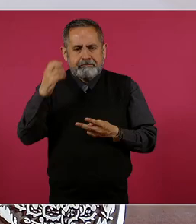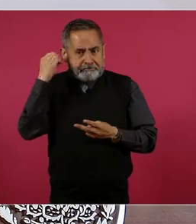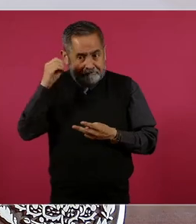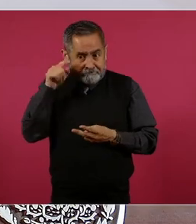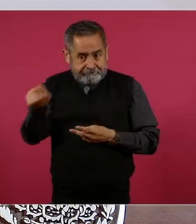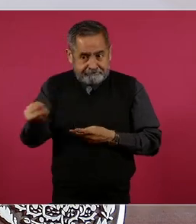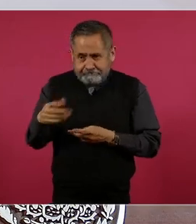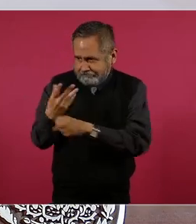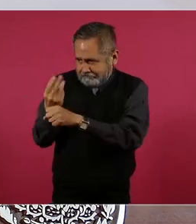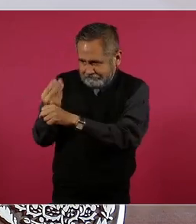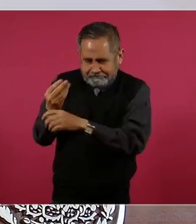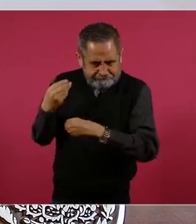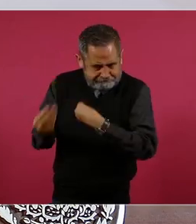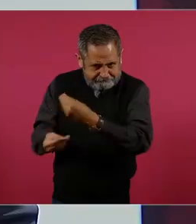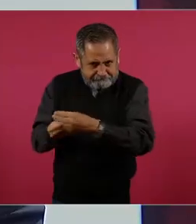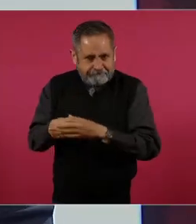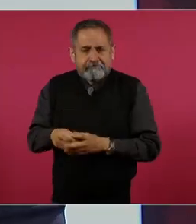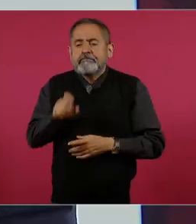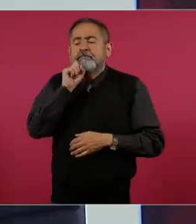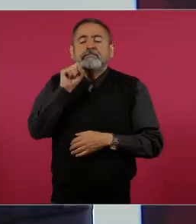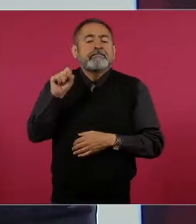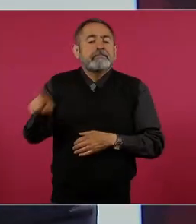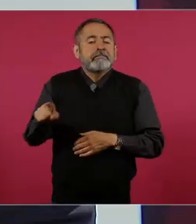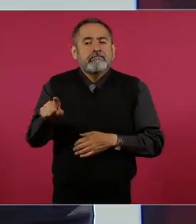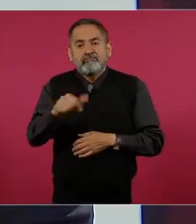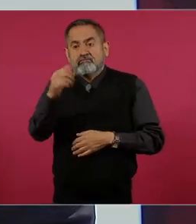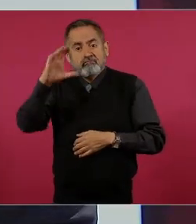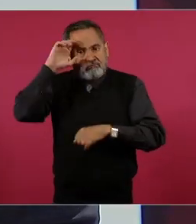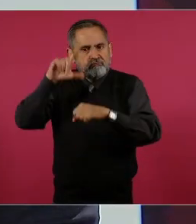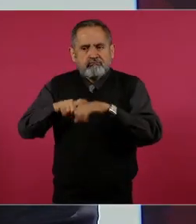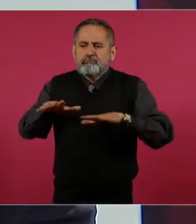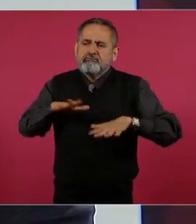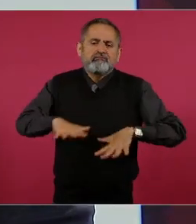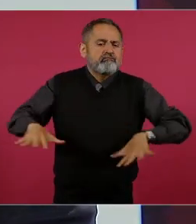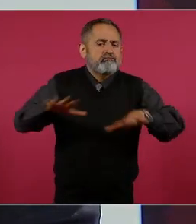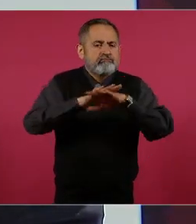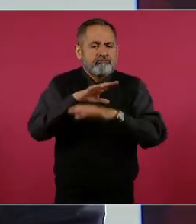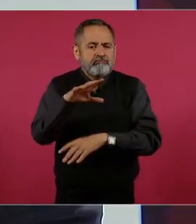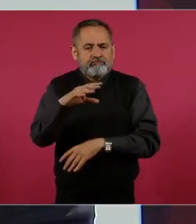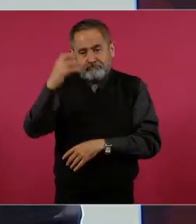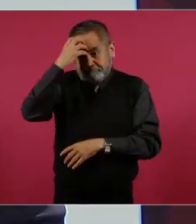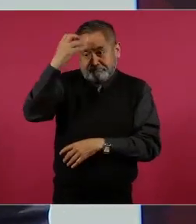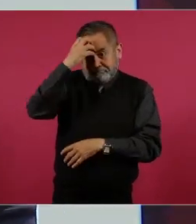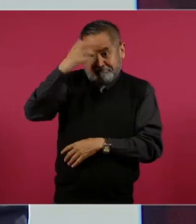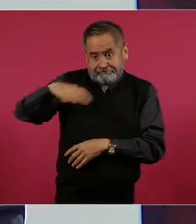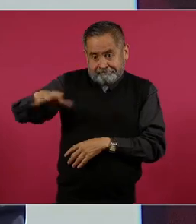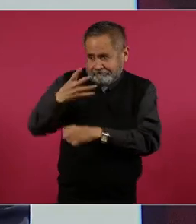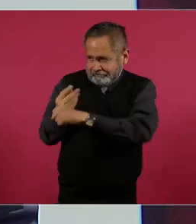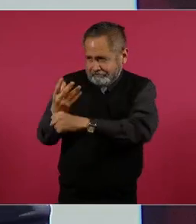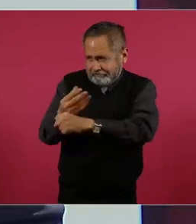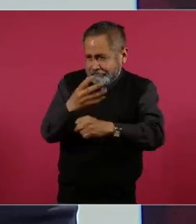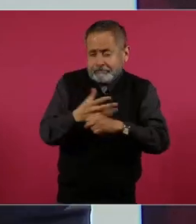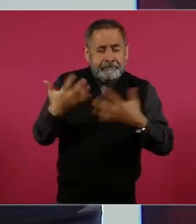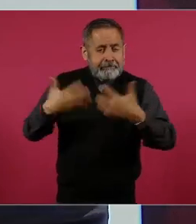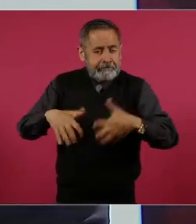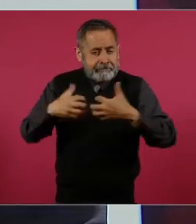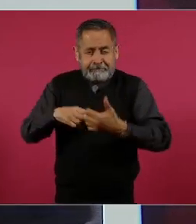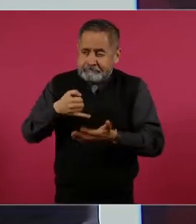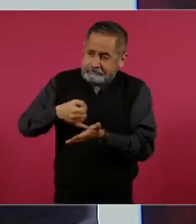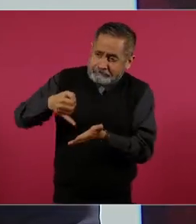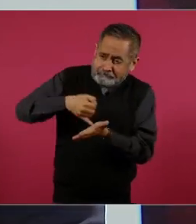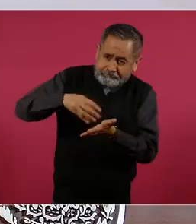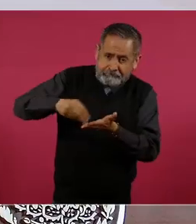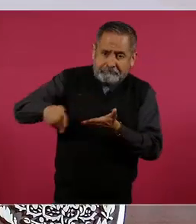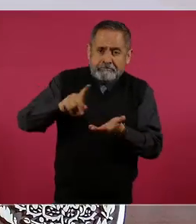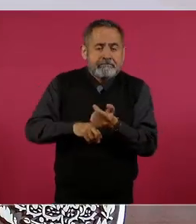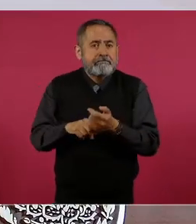También se hizo un proyecto cultural muy grande en el bosque de Chapultepec, se recuperaron las plantas de fertilizantes, se asegura el